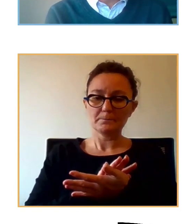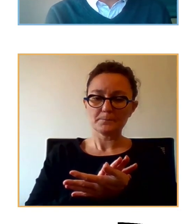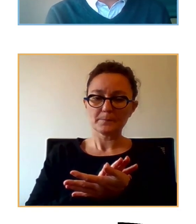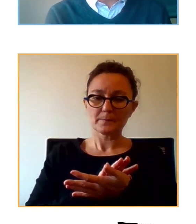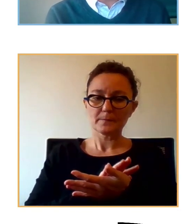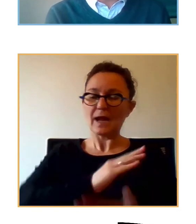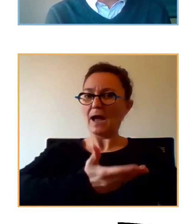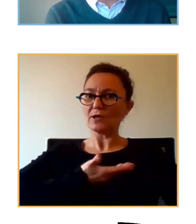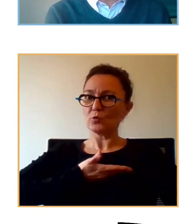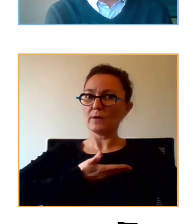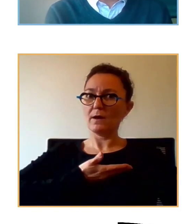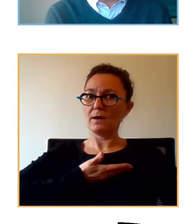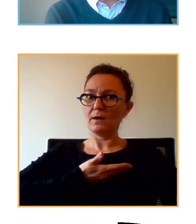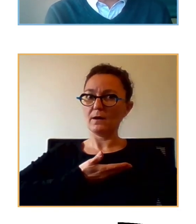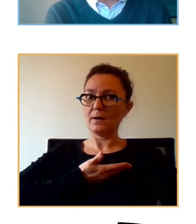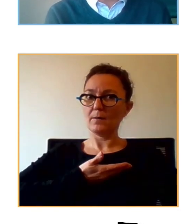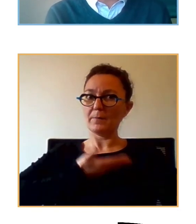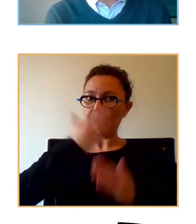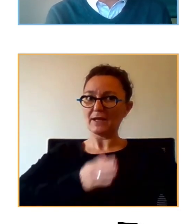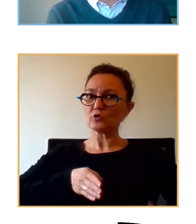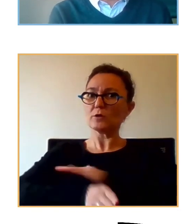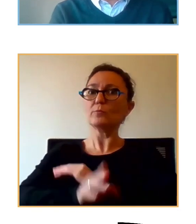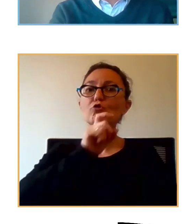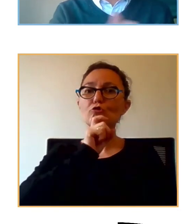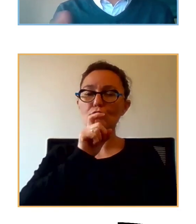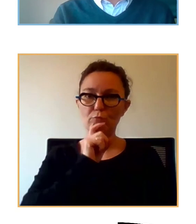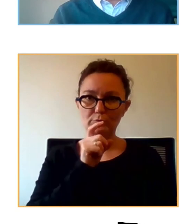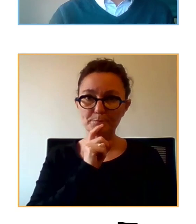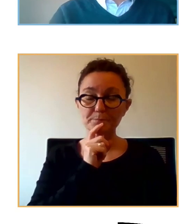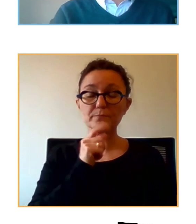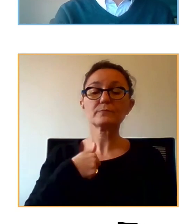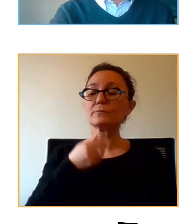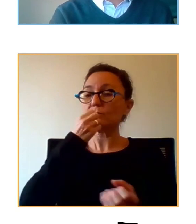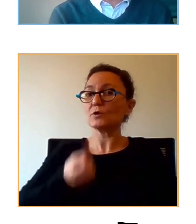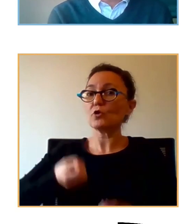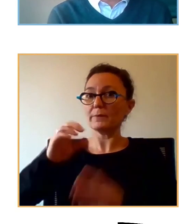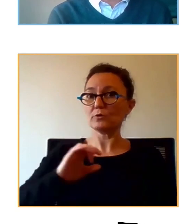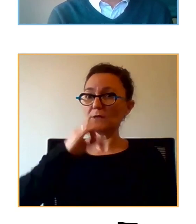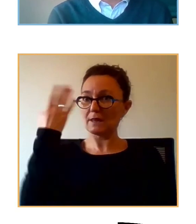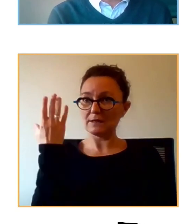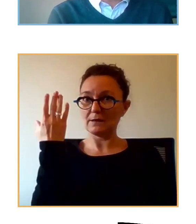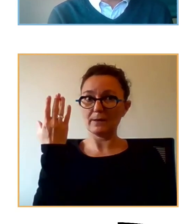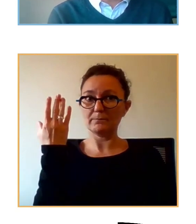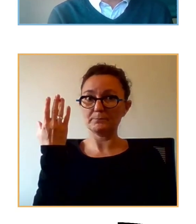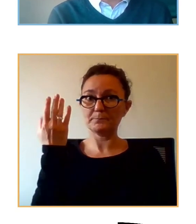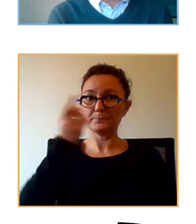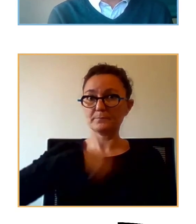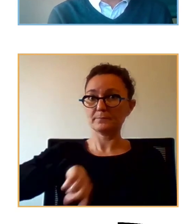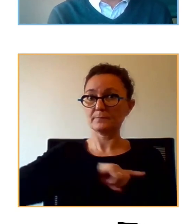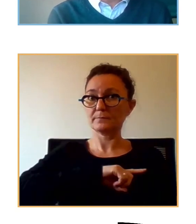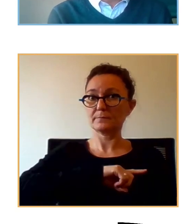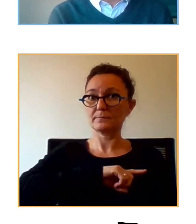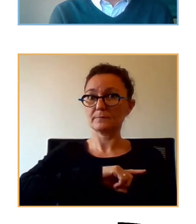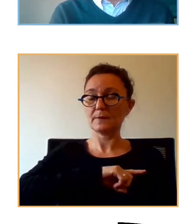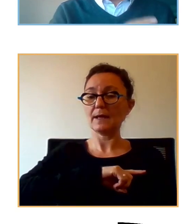para sus hijos y para ellos mismos. Simplemente comento una iniciativa la tenemos en castellano y en